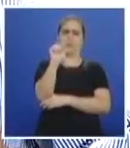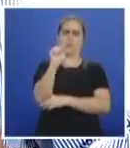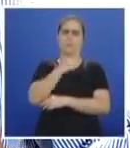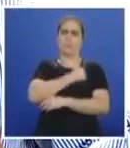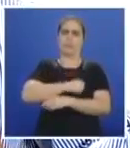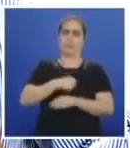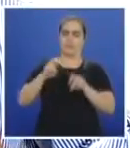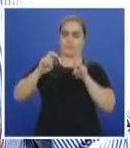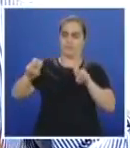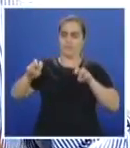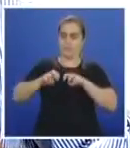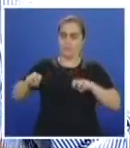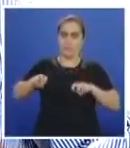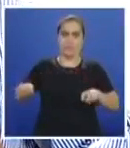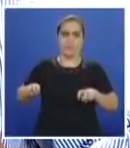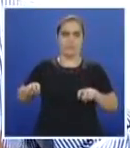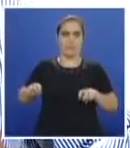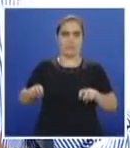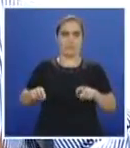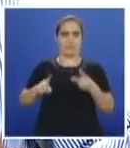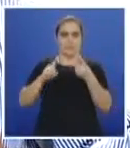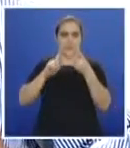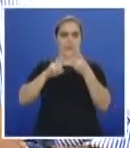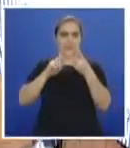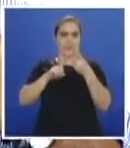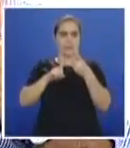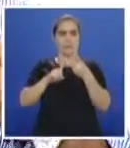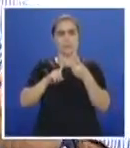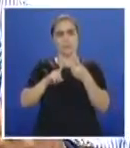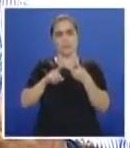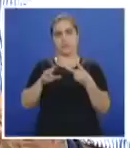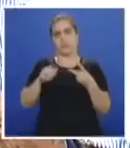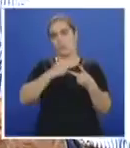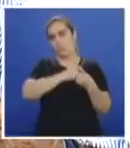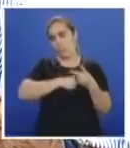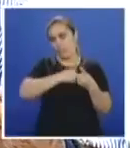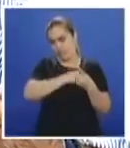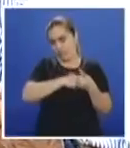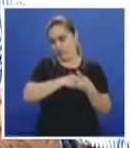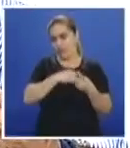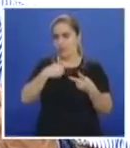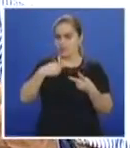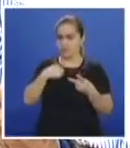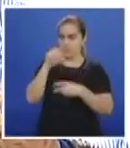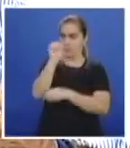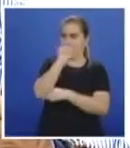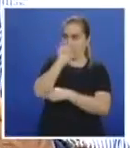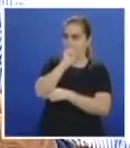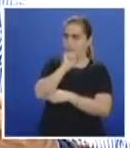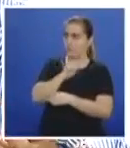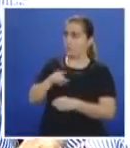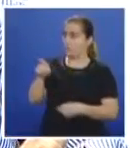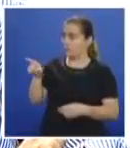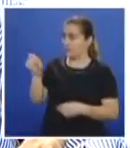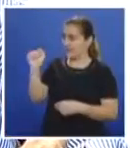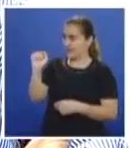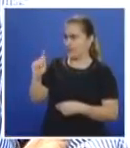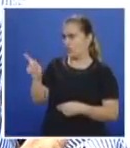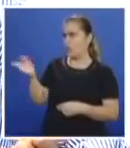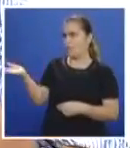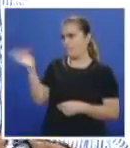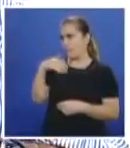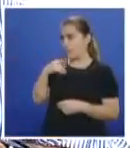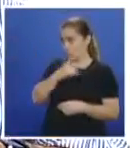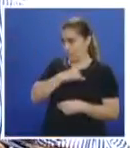no lleguemos todos los estudiantes en un solo vehículo, sino compartamos el vehículo, que eso se hace en todas partes del